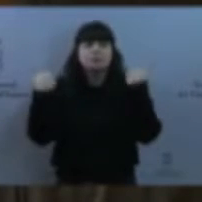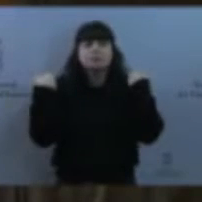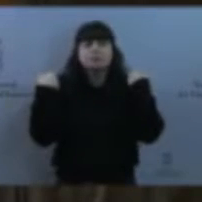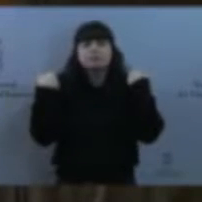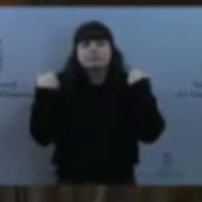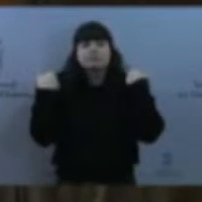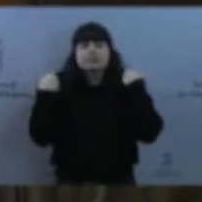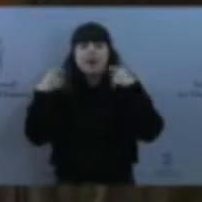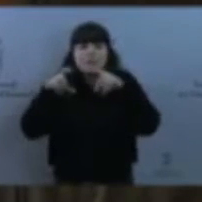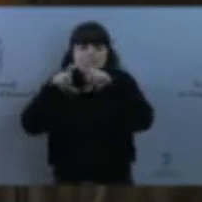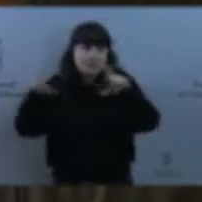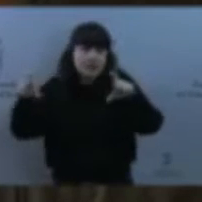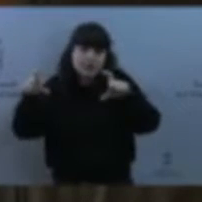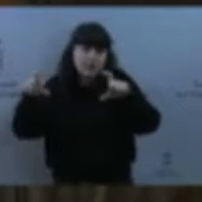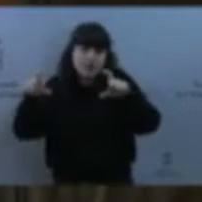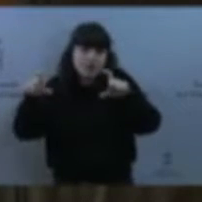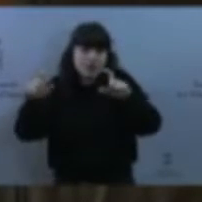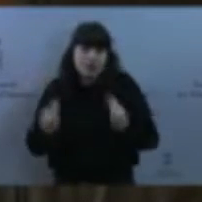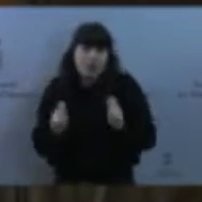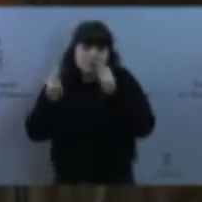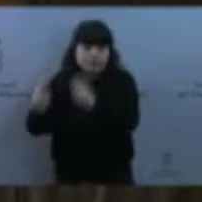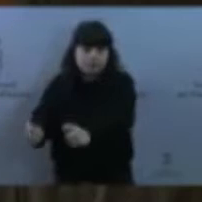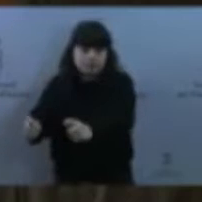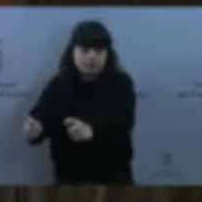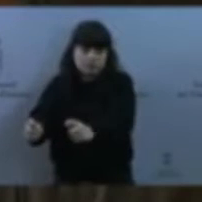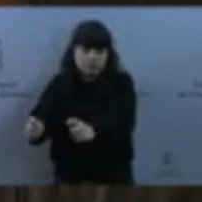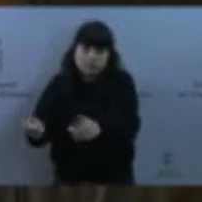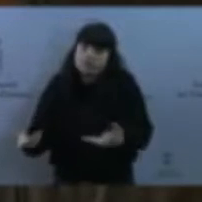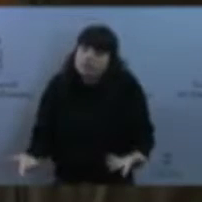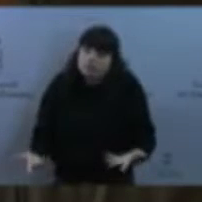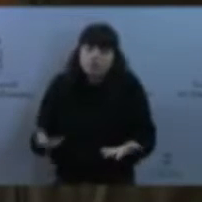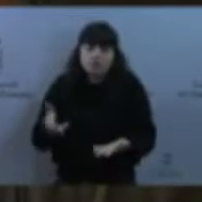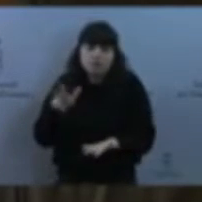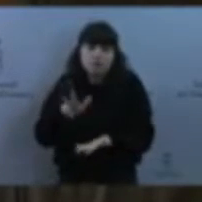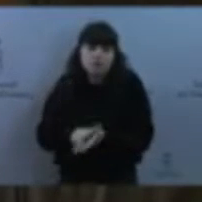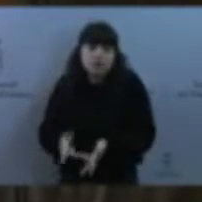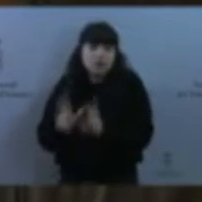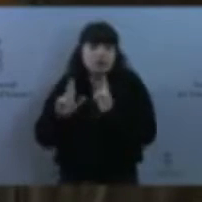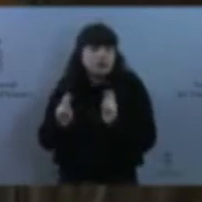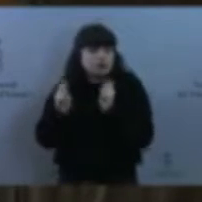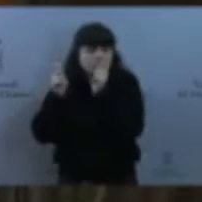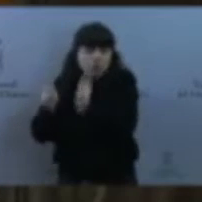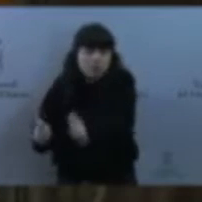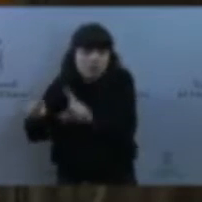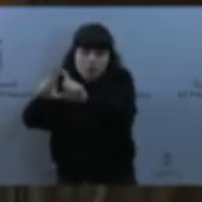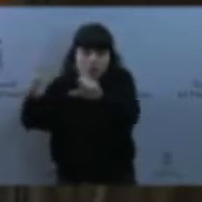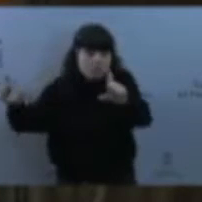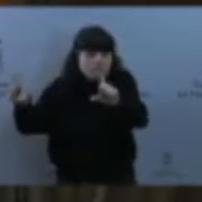de la licitación y de la ejecución de las obras, que fue en su momento de las partes que convenían,